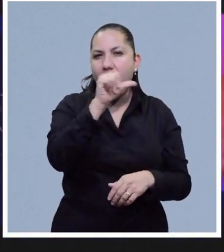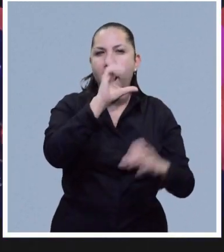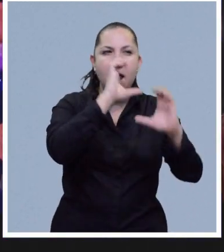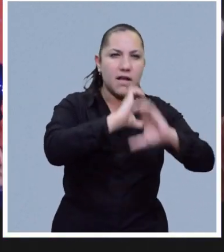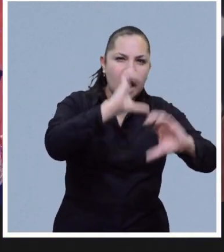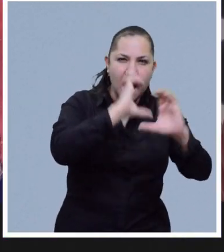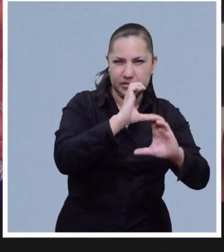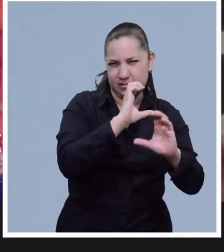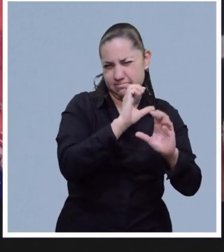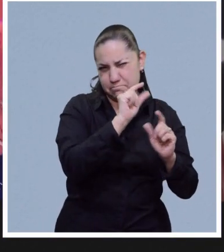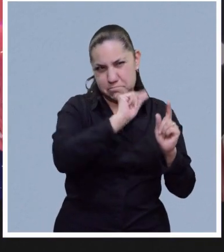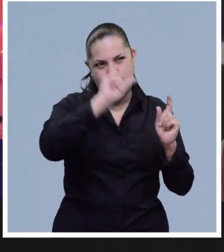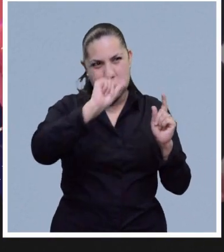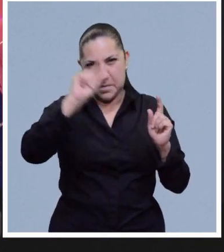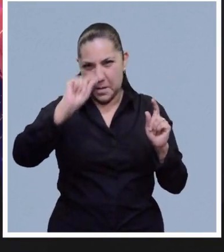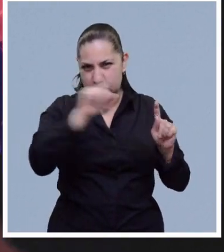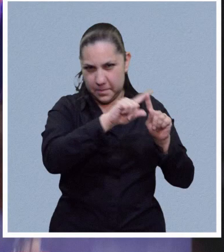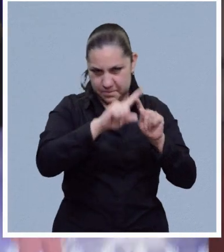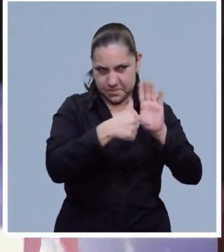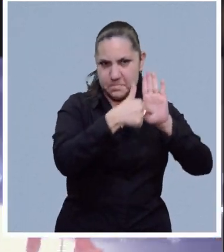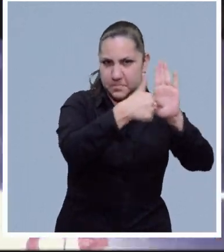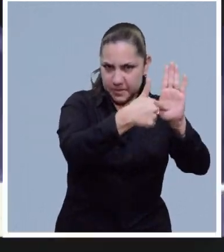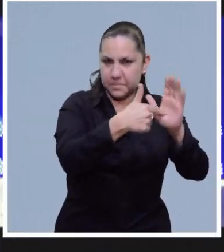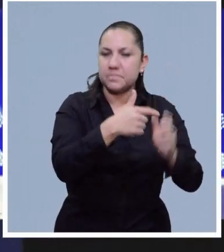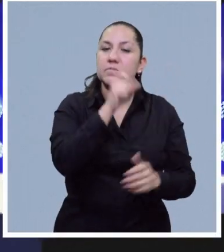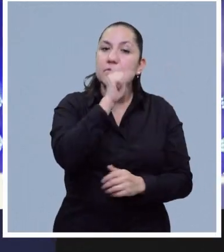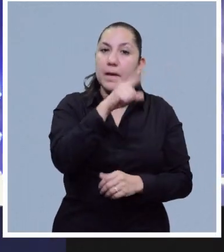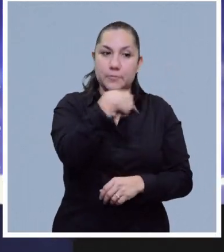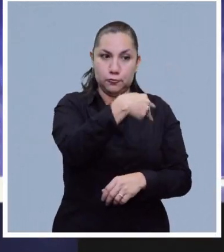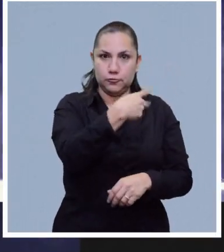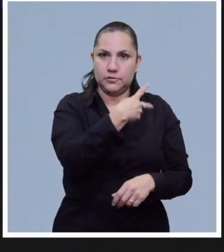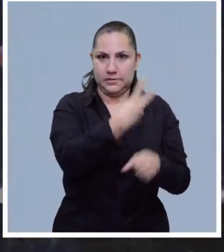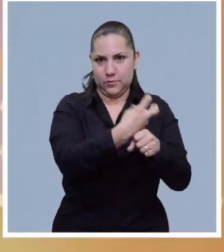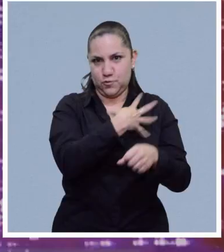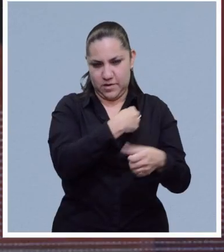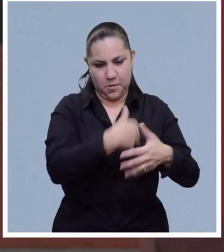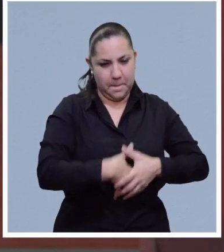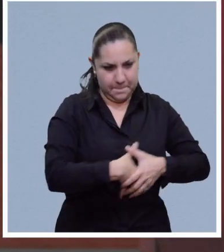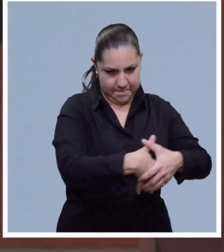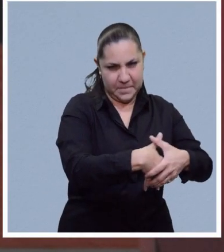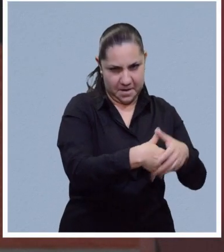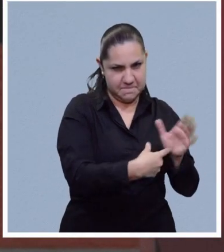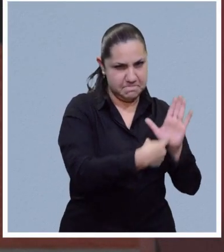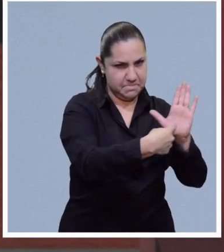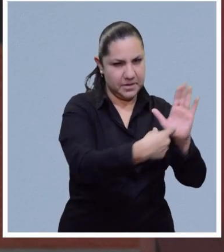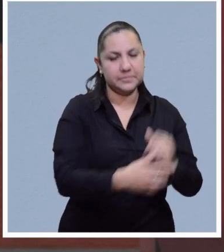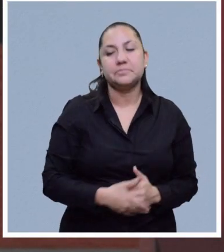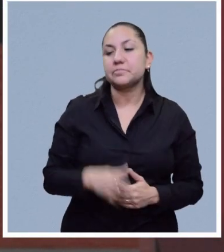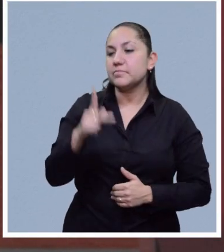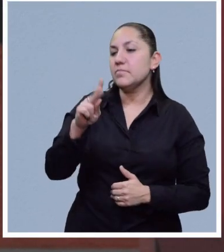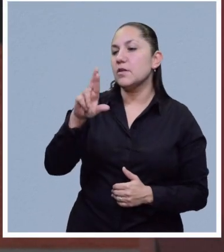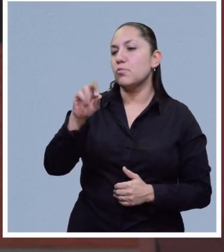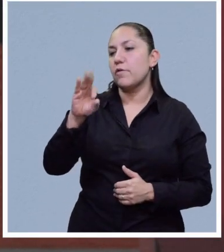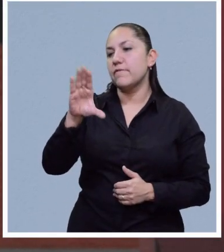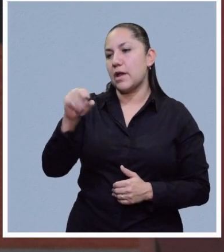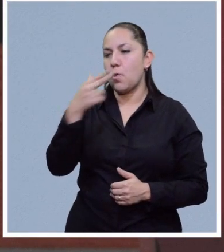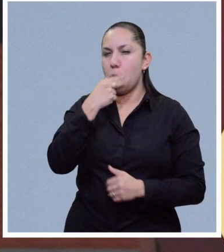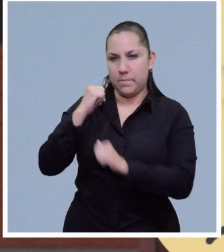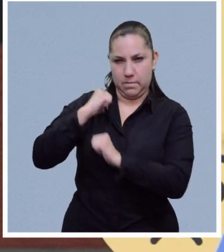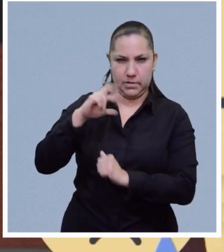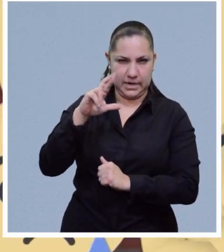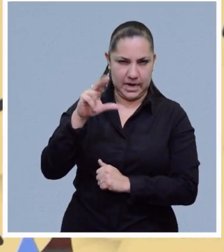importantes de su carrera musical, además de anunciar el embarazo de su segundo hijo. Ricardo Sheffield, titular de la